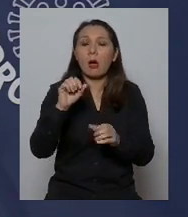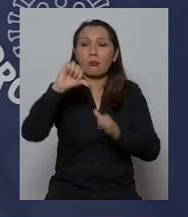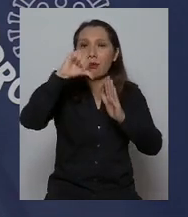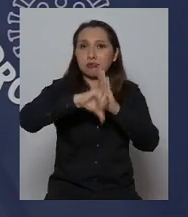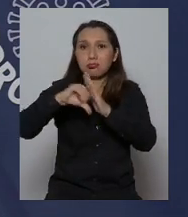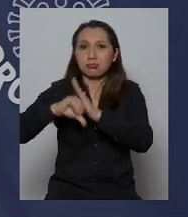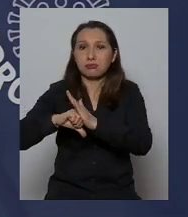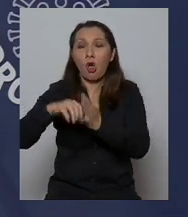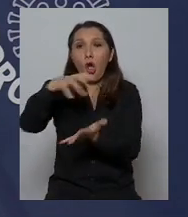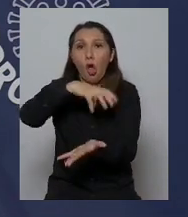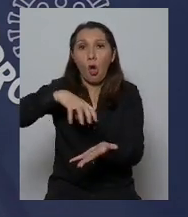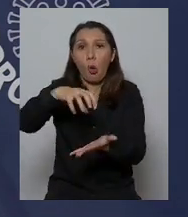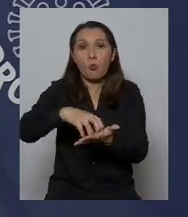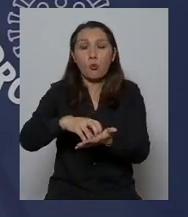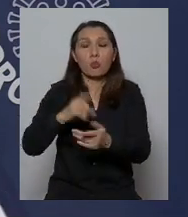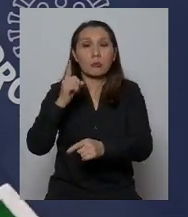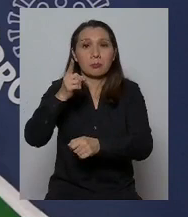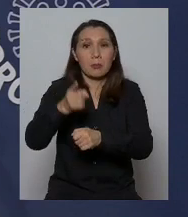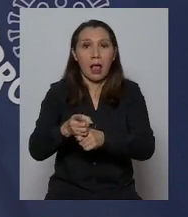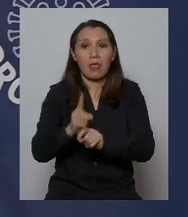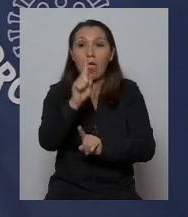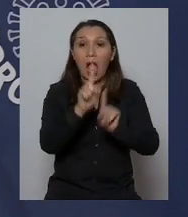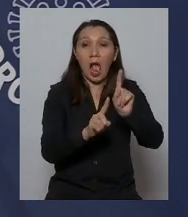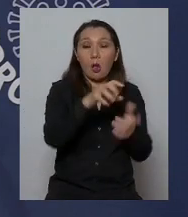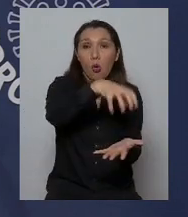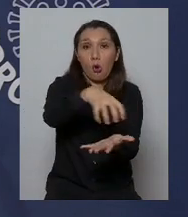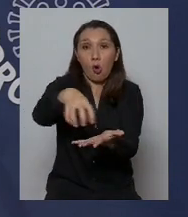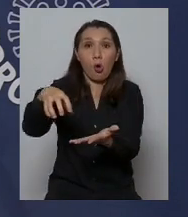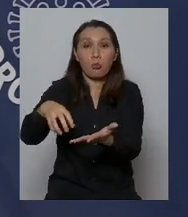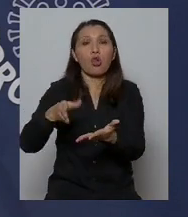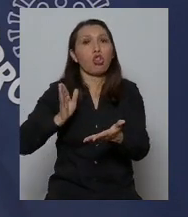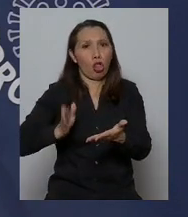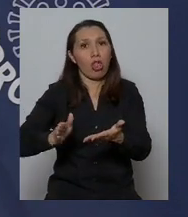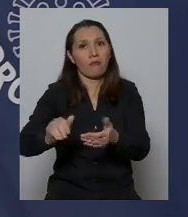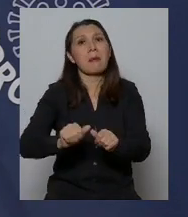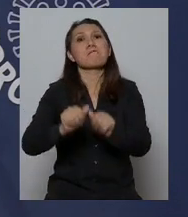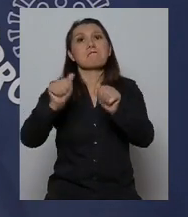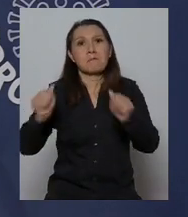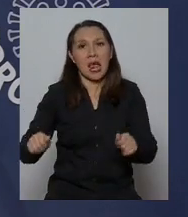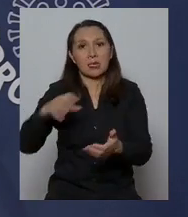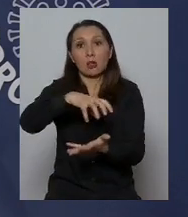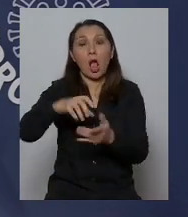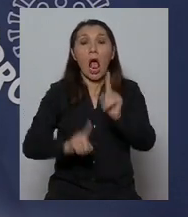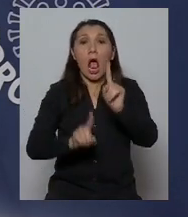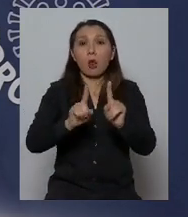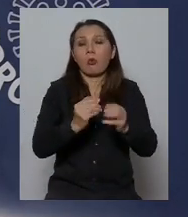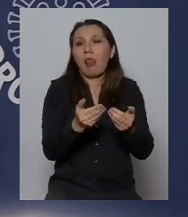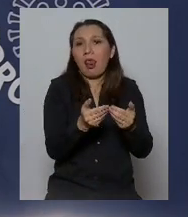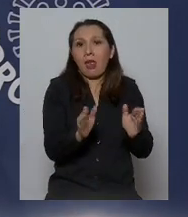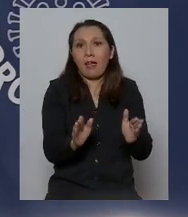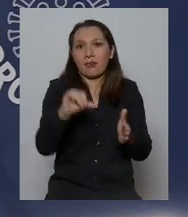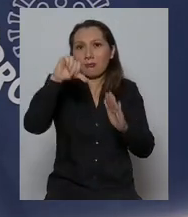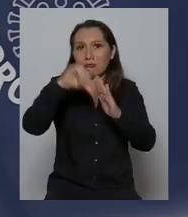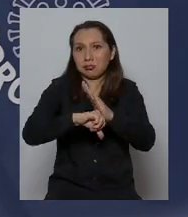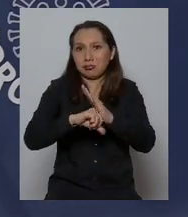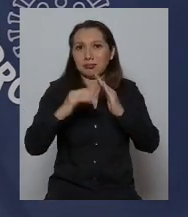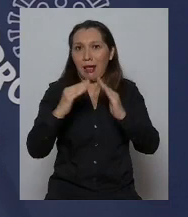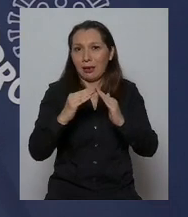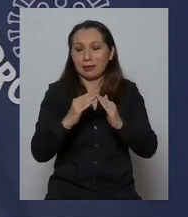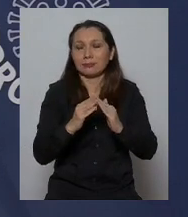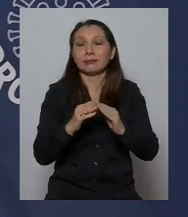cuarentenas que se implementan aquellas comunas que se mantienen y aquellas comunas que salen de la cuarentena